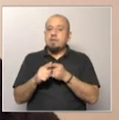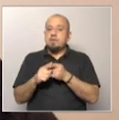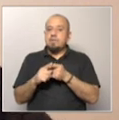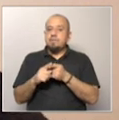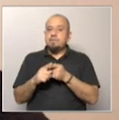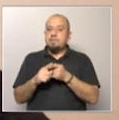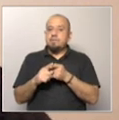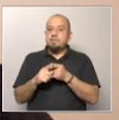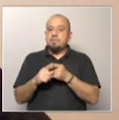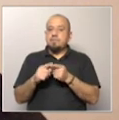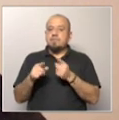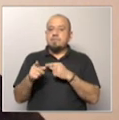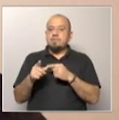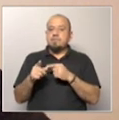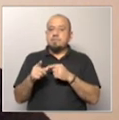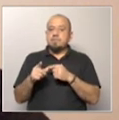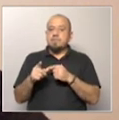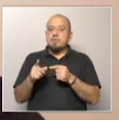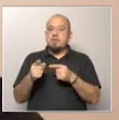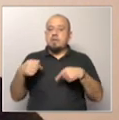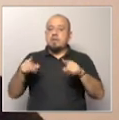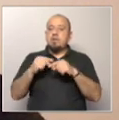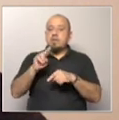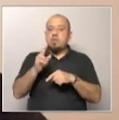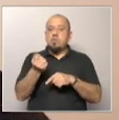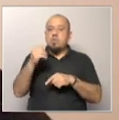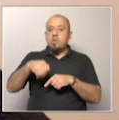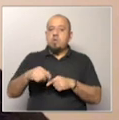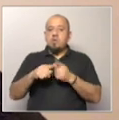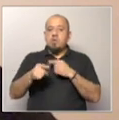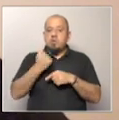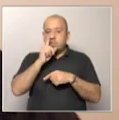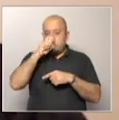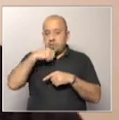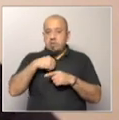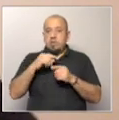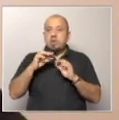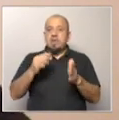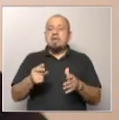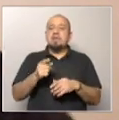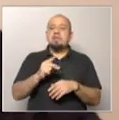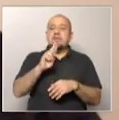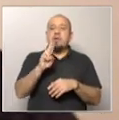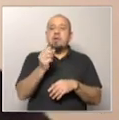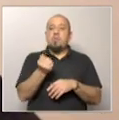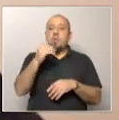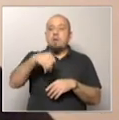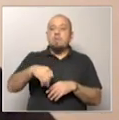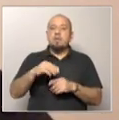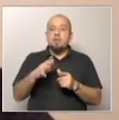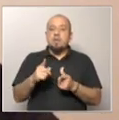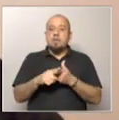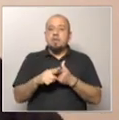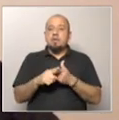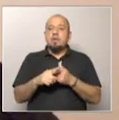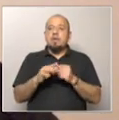la gobernanza de la unidad agroalimentaria de Montevideo. ¿Qué es la unidad agroalimentaria de Montevideo? Bueno,